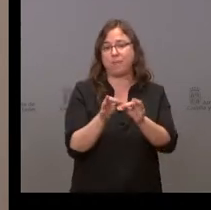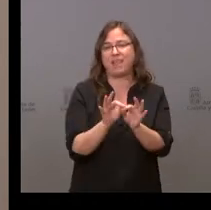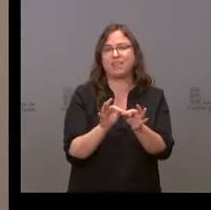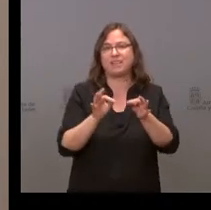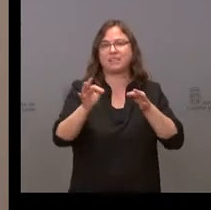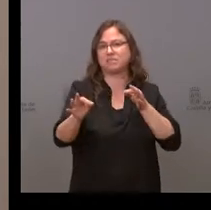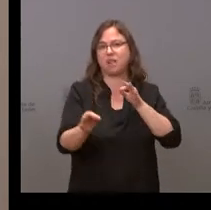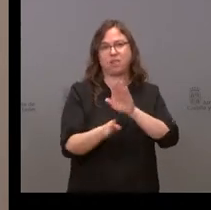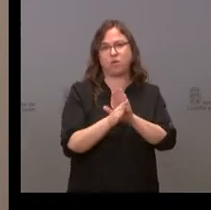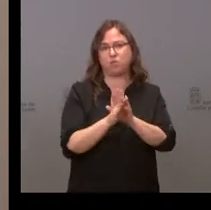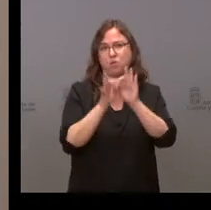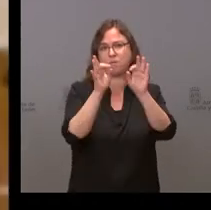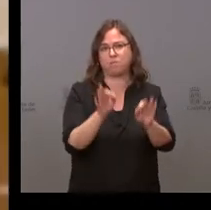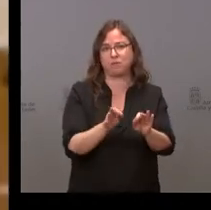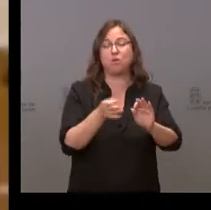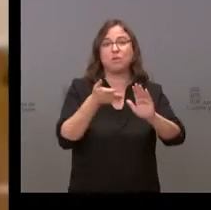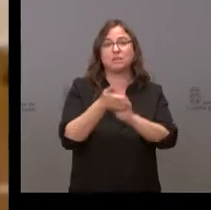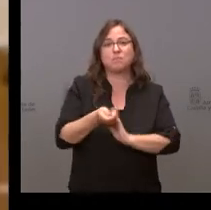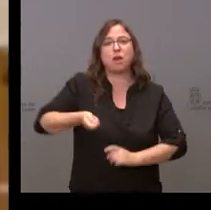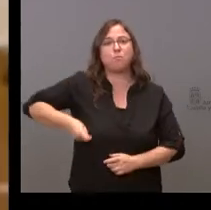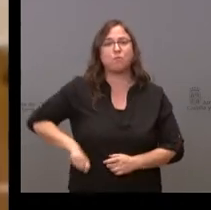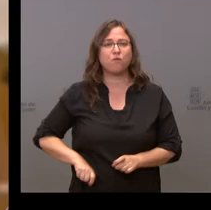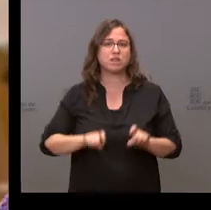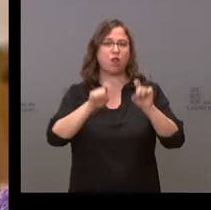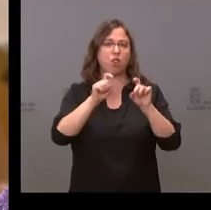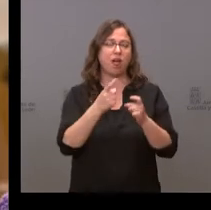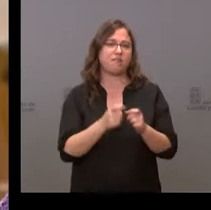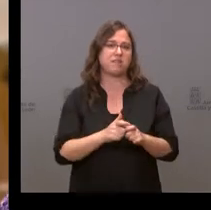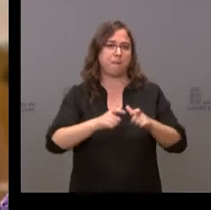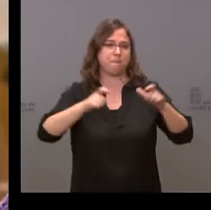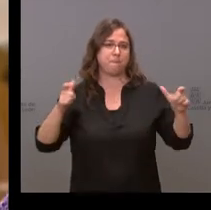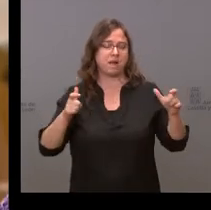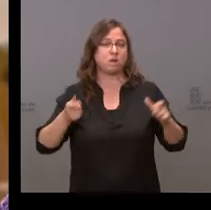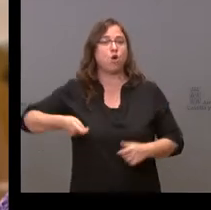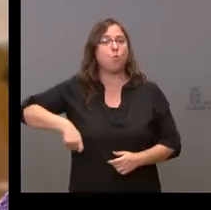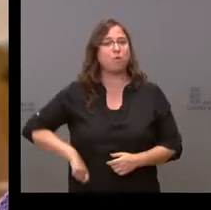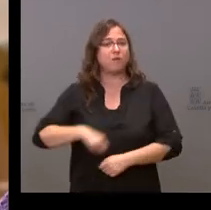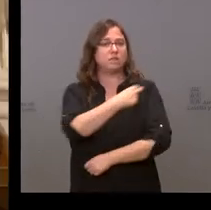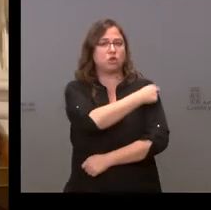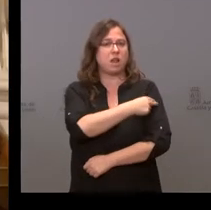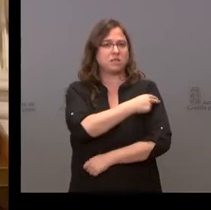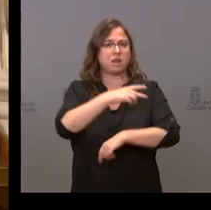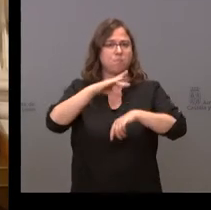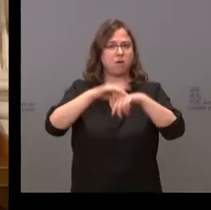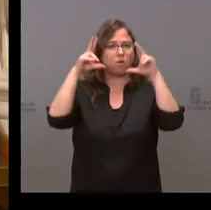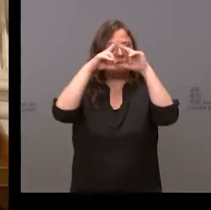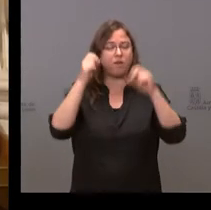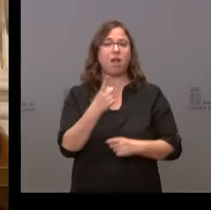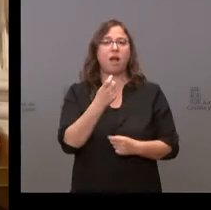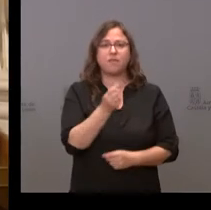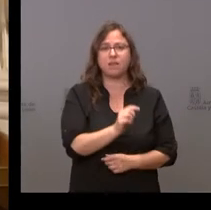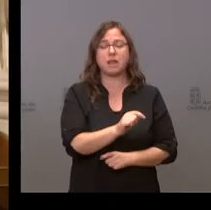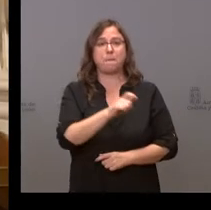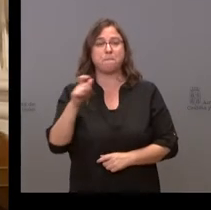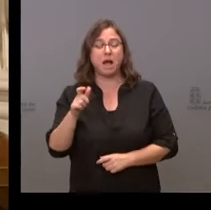y, por tanto, incrementando el número de docentes, en el ámbito sanitario. Vamos a tener que hacer un esfuerzo para reducir las